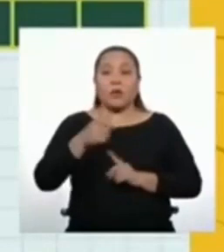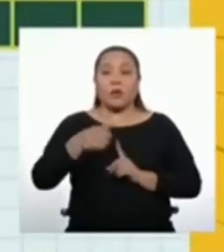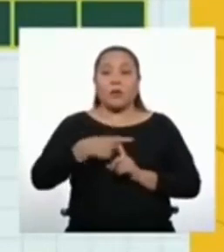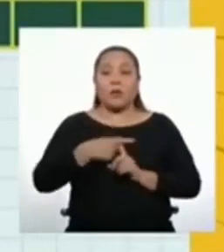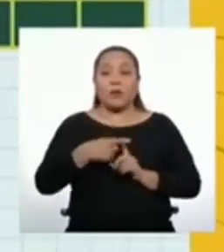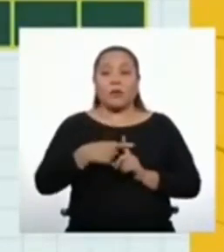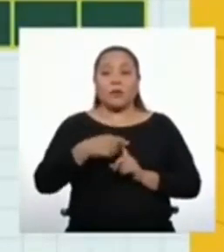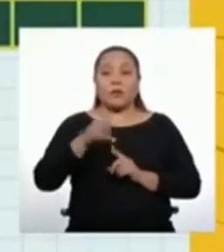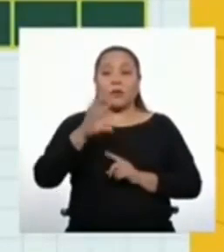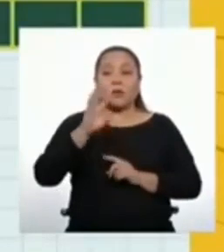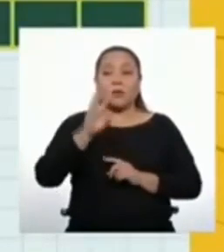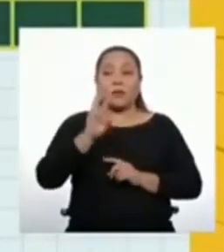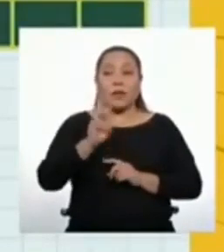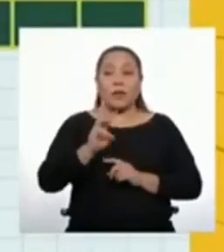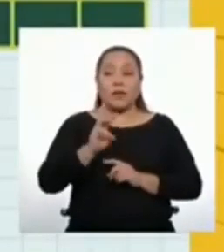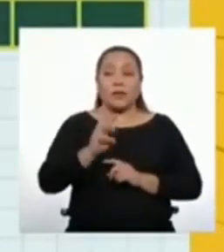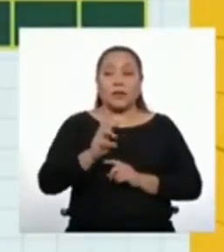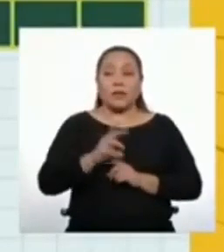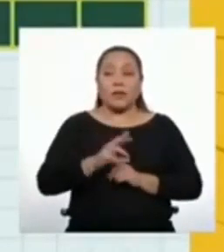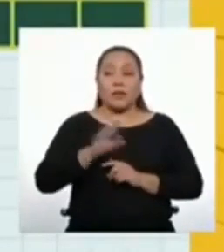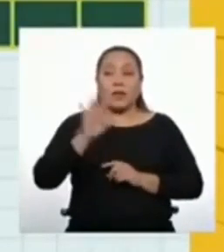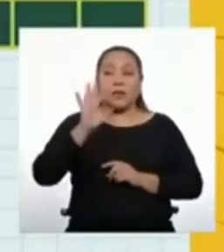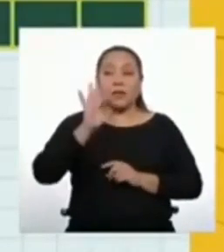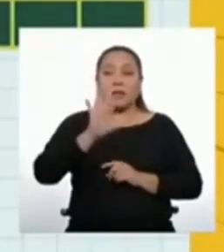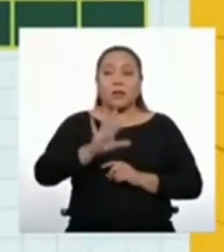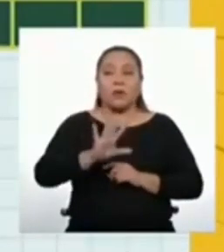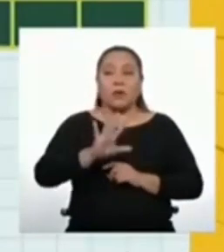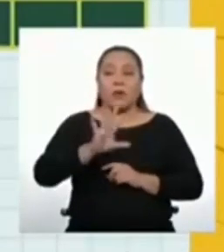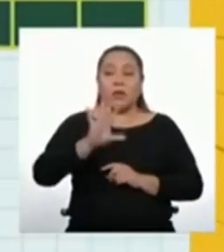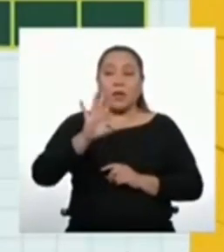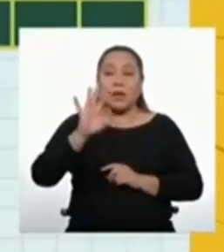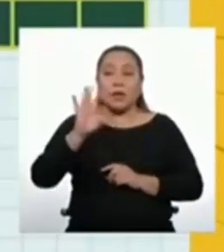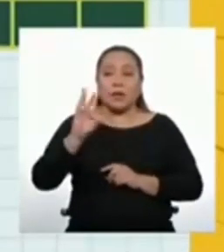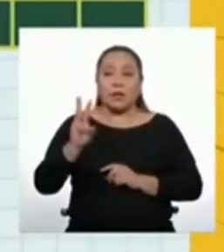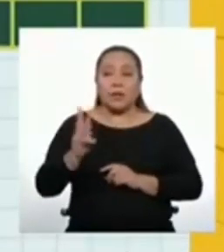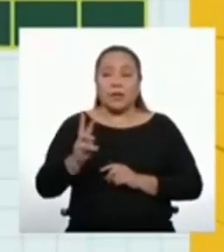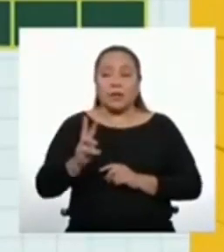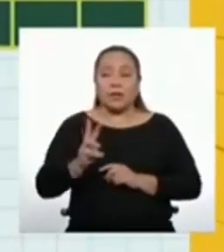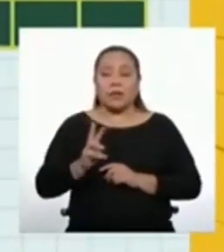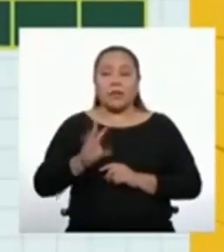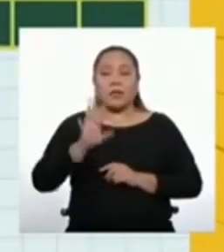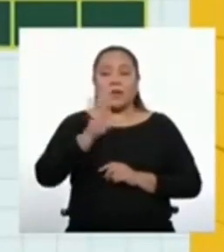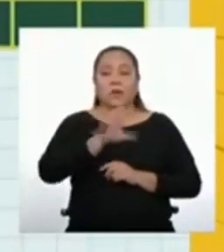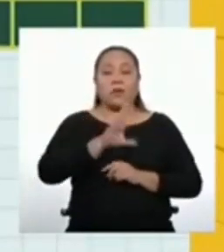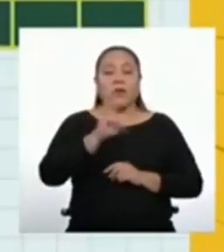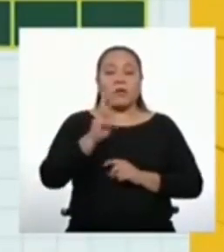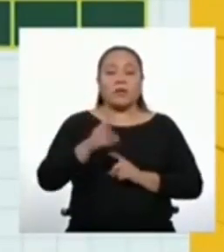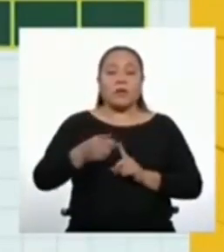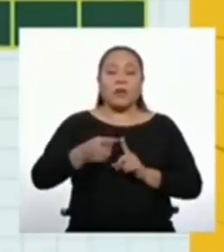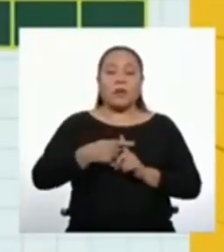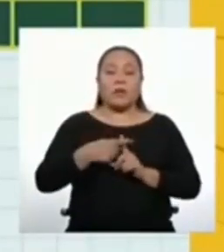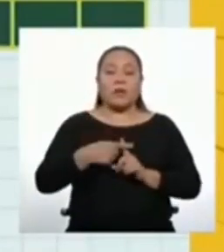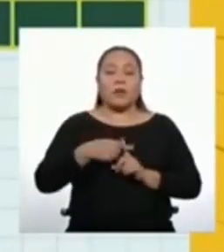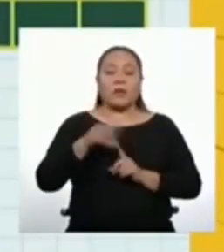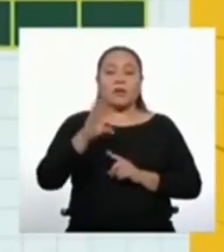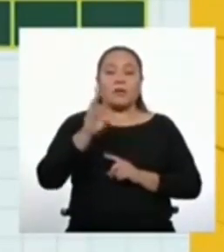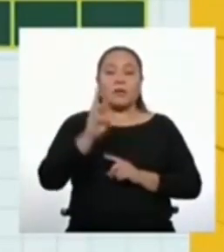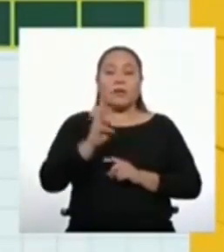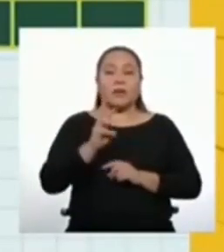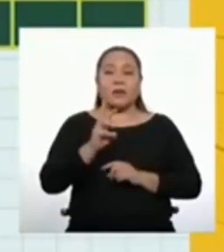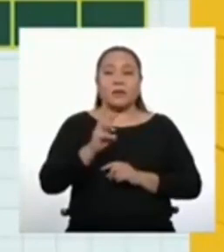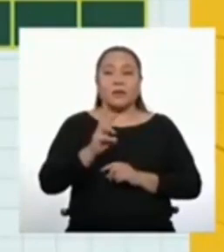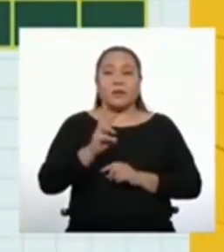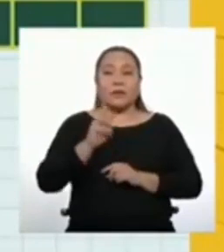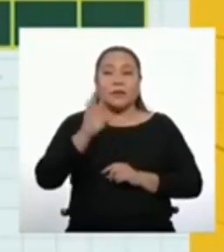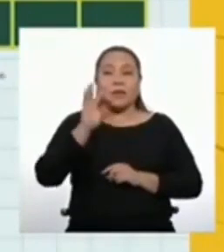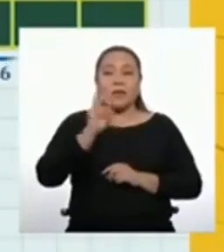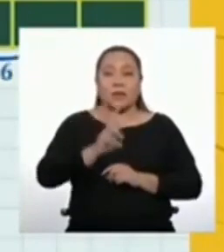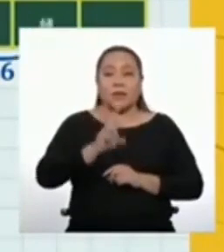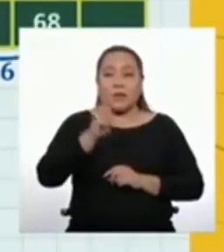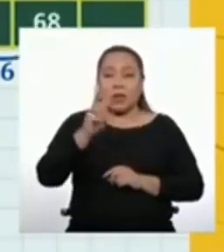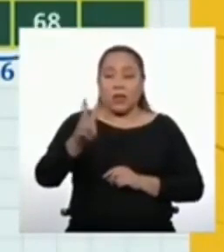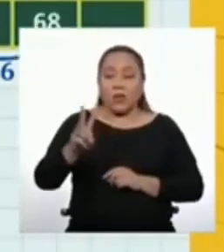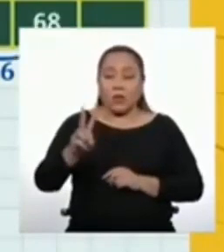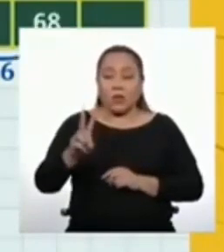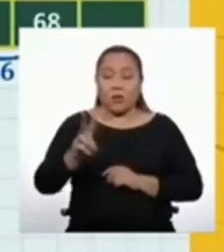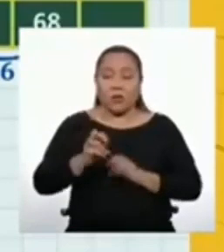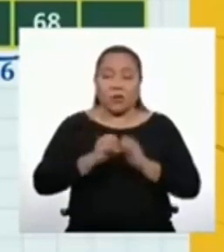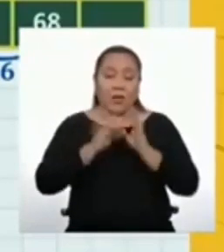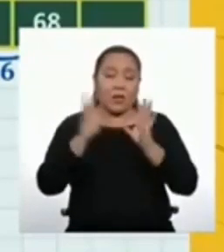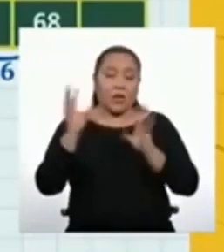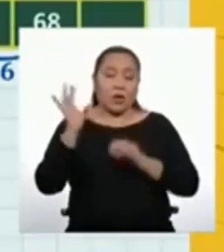56 mascarillas el día 7. 56 más 6, 62 mascarillas el día 8.